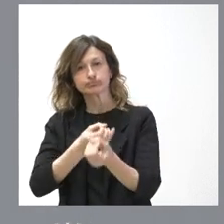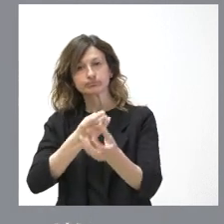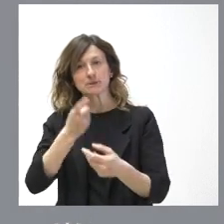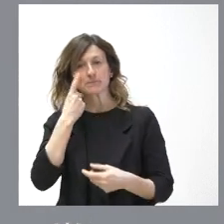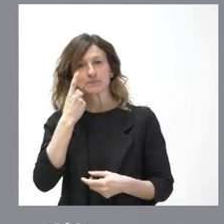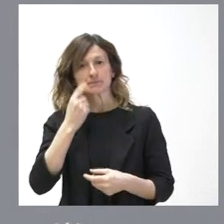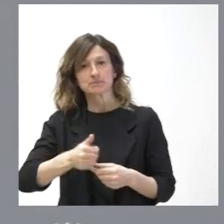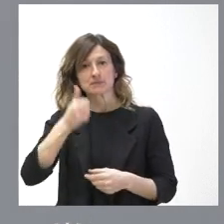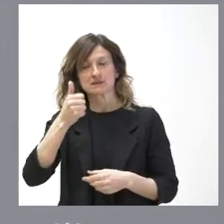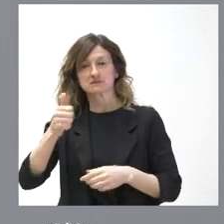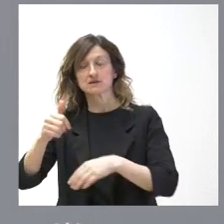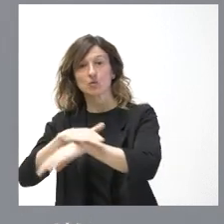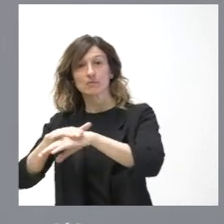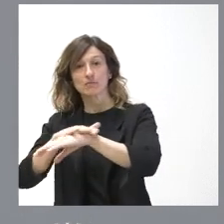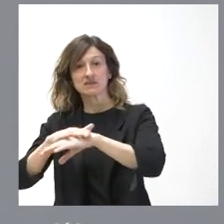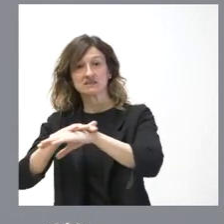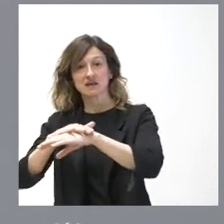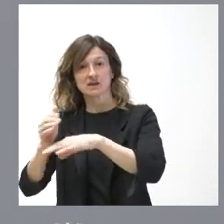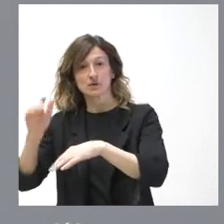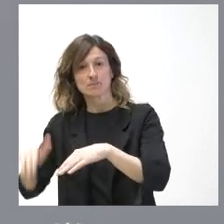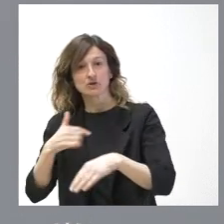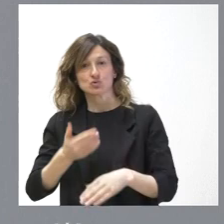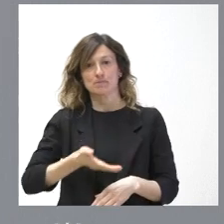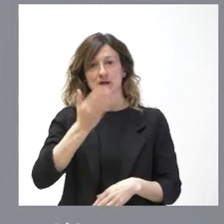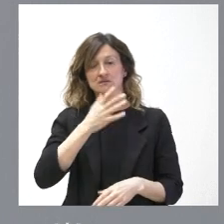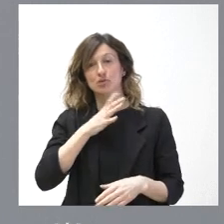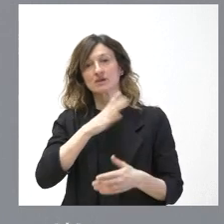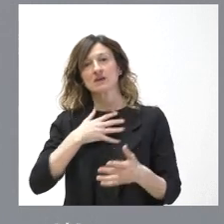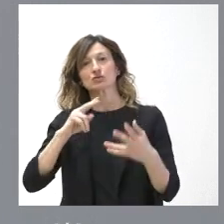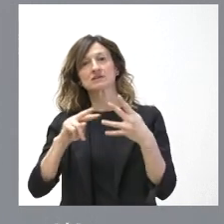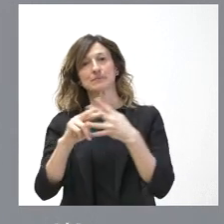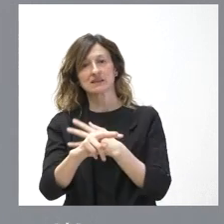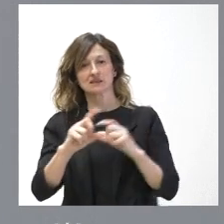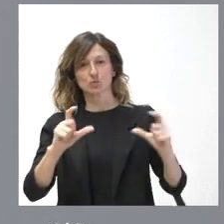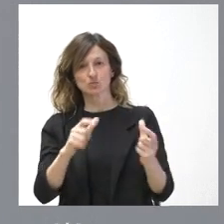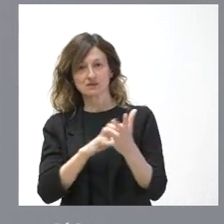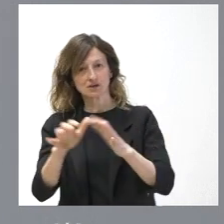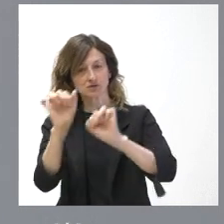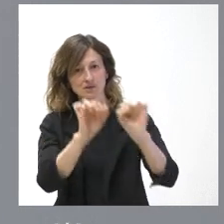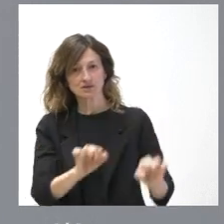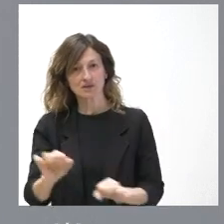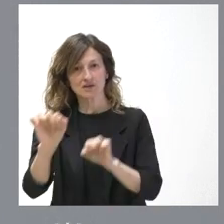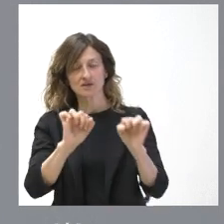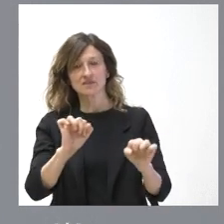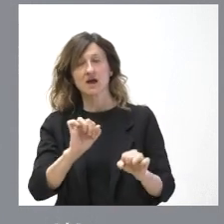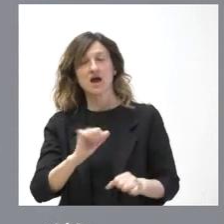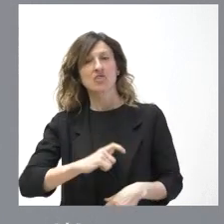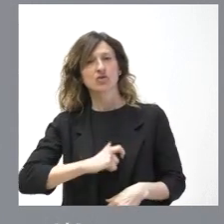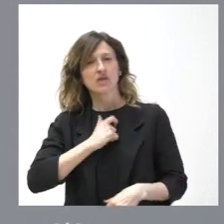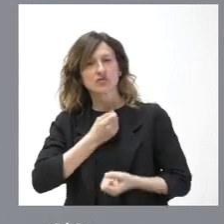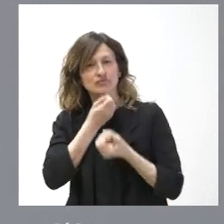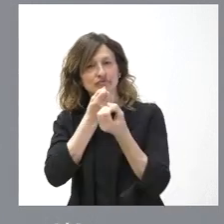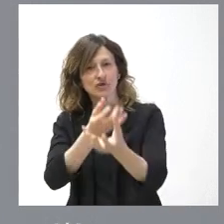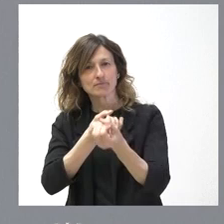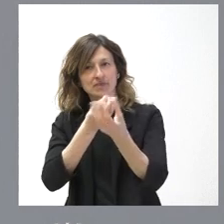el propio ministerio, que esto es un elemento básico en el ámbito de la transparencia que siempre hemos defendido desde la Junta de Castilla y León. La transparencia para ciudadanos bien informados,